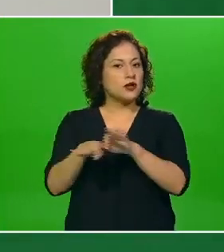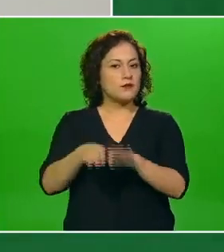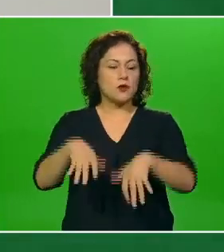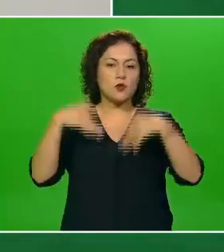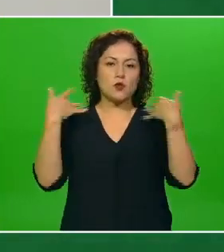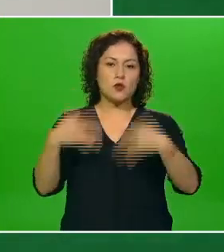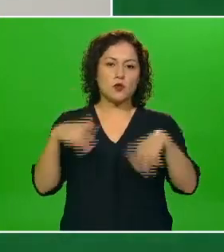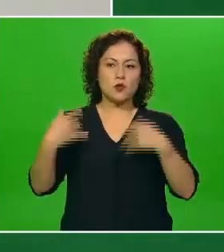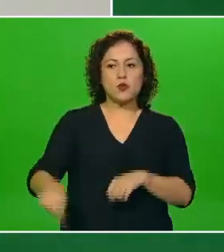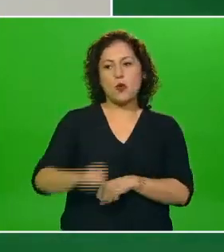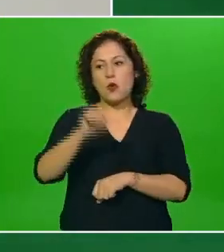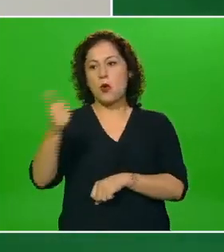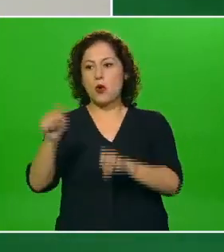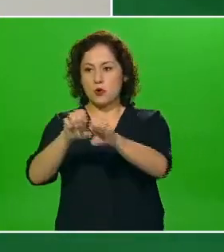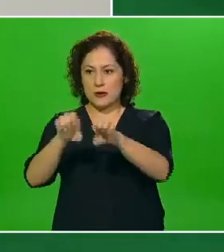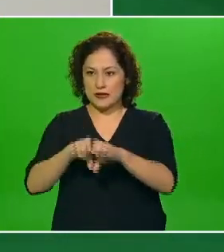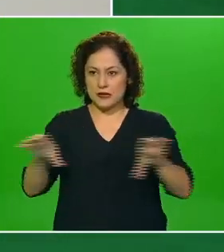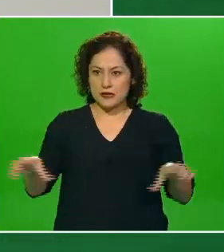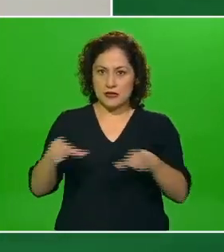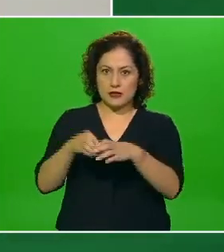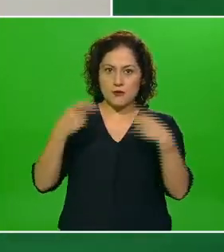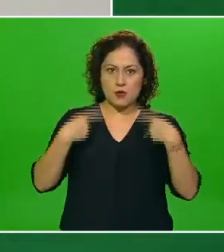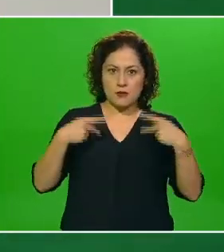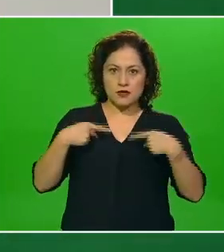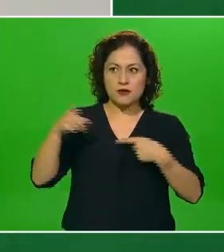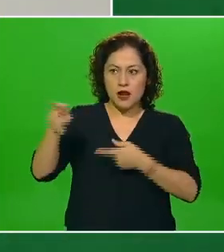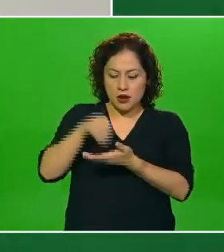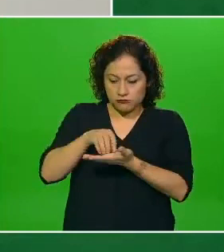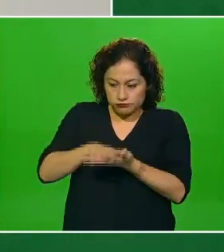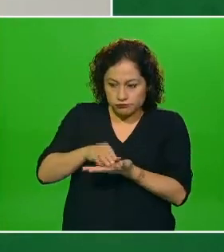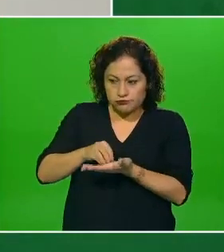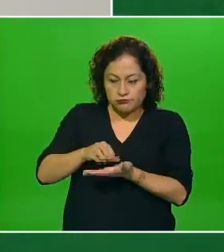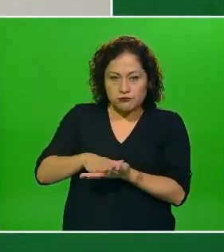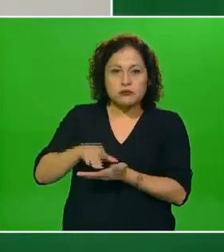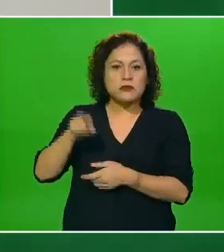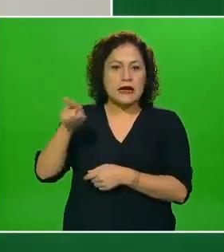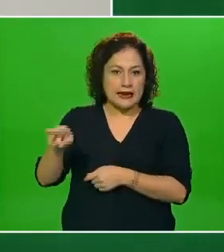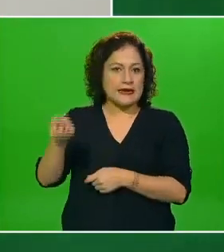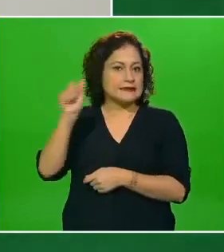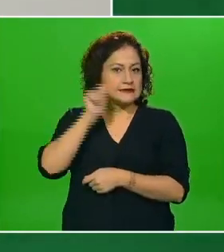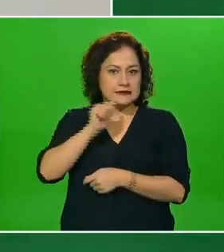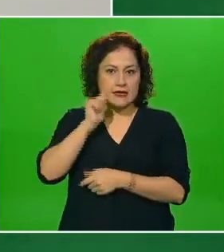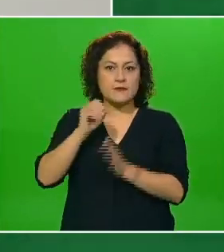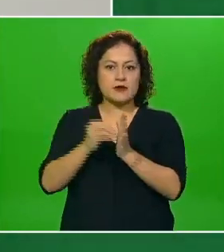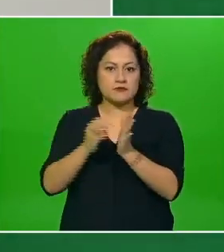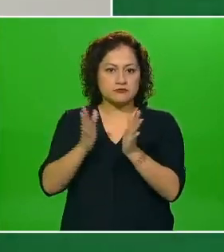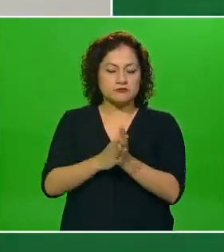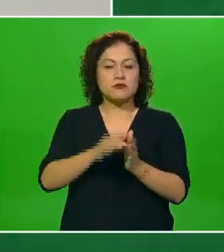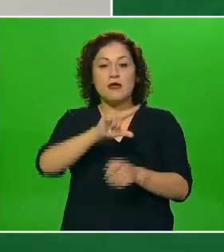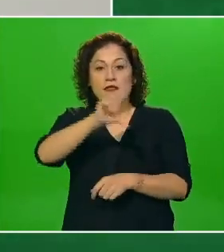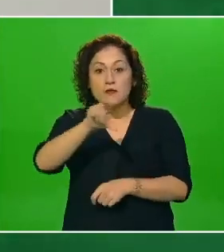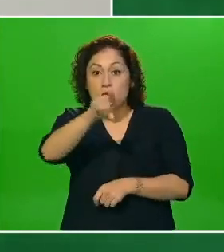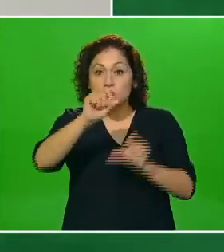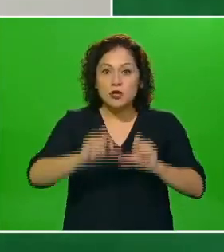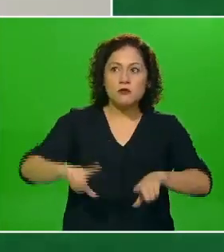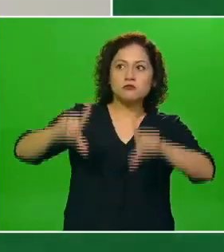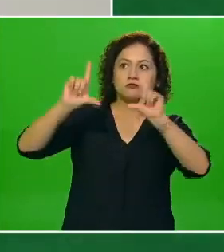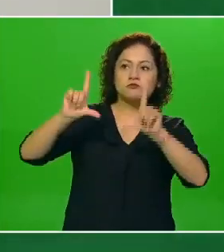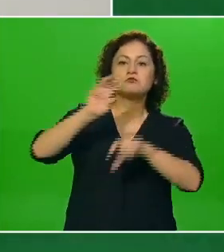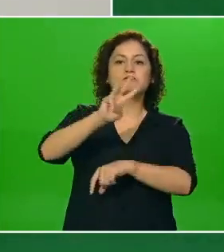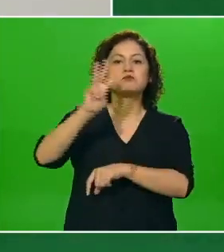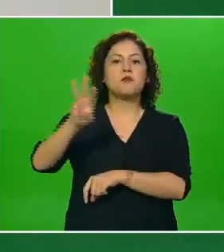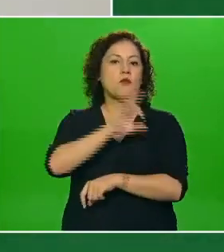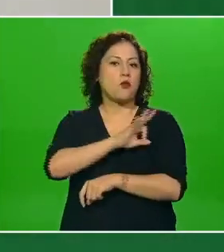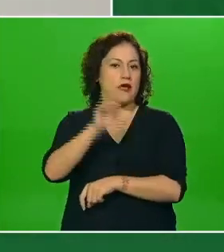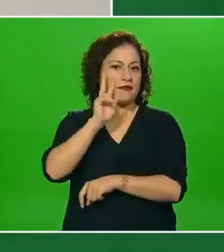emiten el informe técnico que ustedes encuentran todos los días a las 8 de la noche en las páginas sea fin de semana sea día feriado